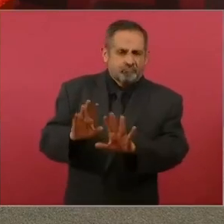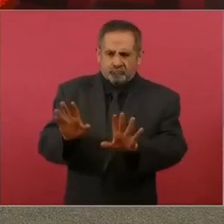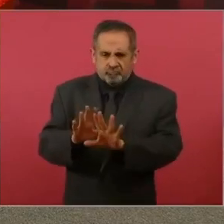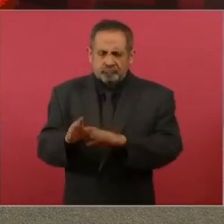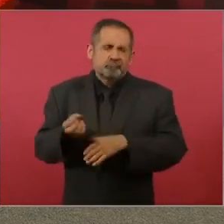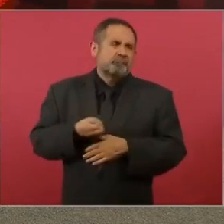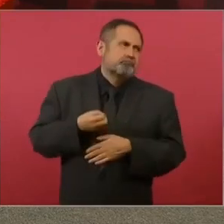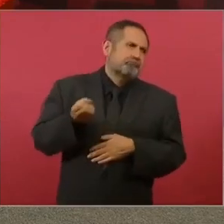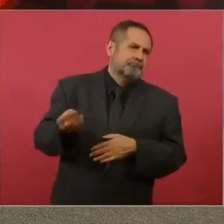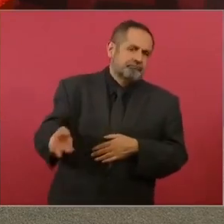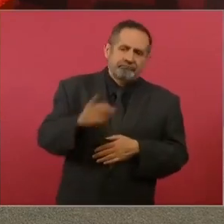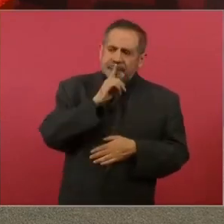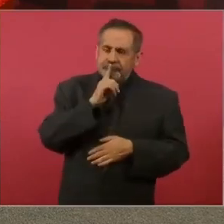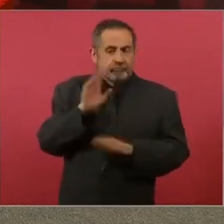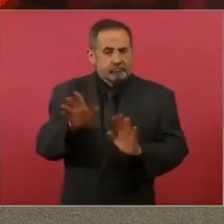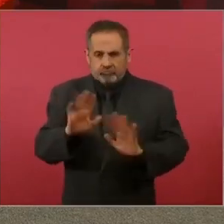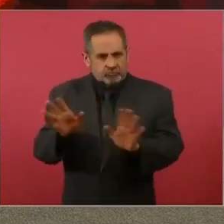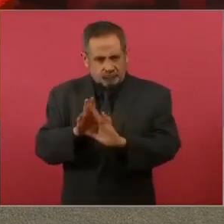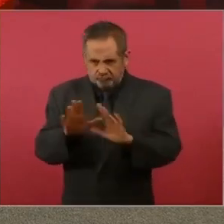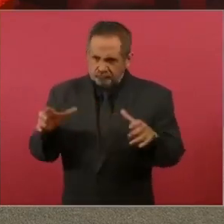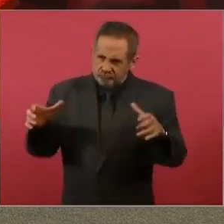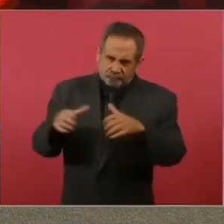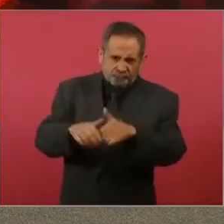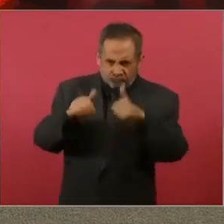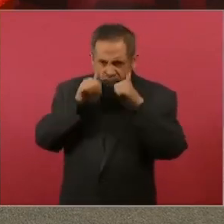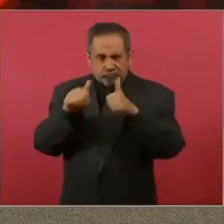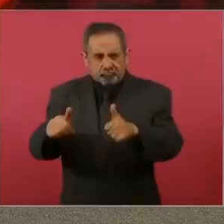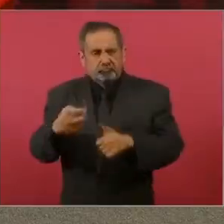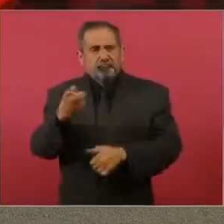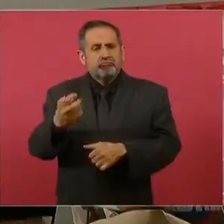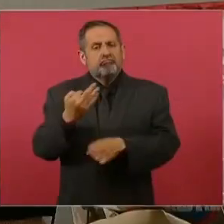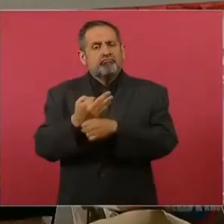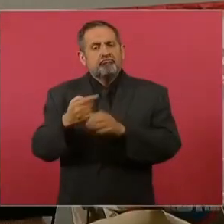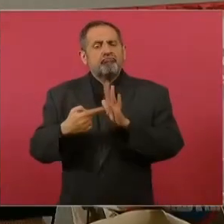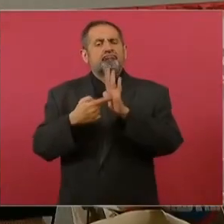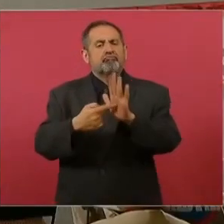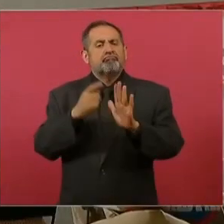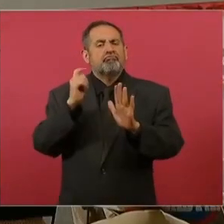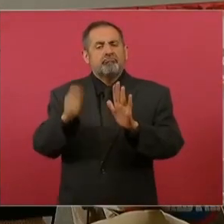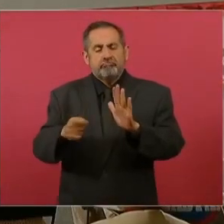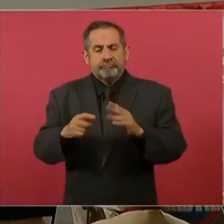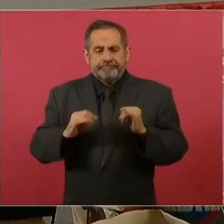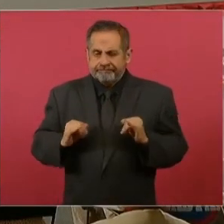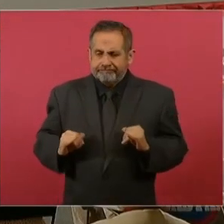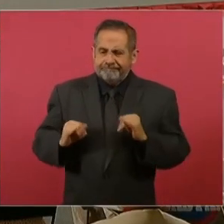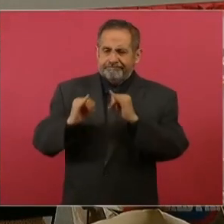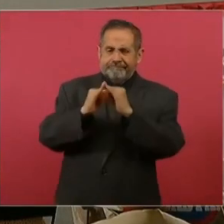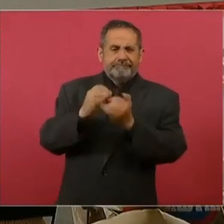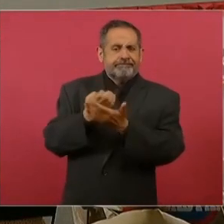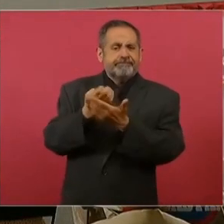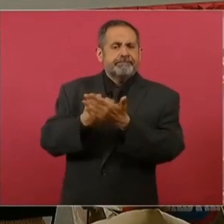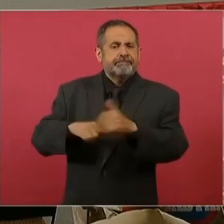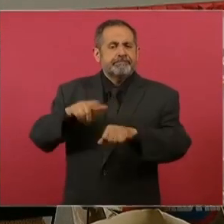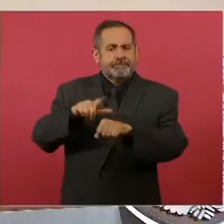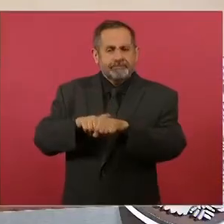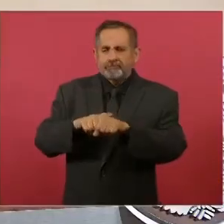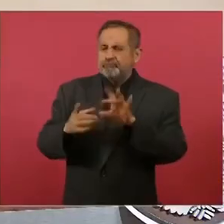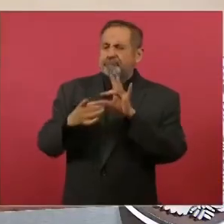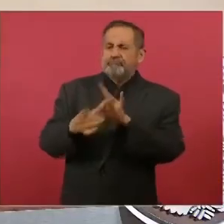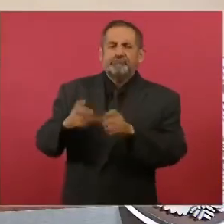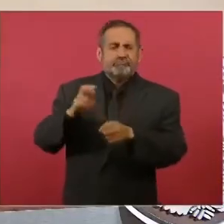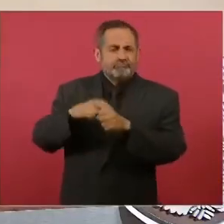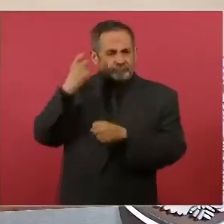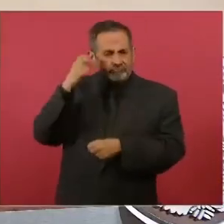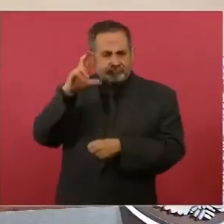dadivosa para callar las conciencias de algunos. Por eso hoy quiero compartirles lo que significa el Instituto de Economía Social y Solidaria de